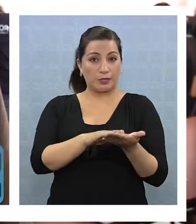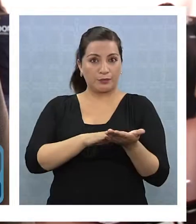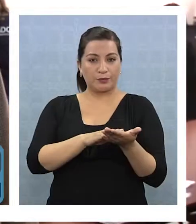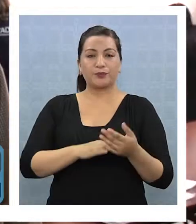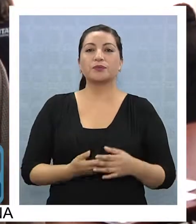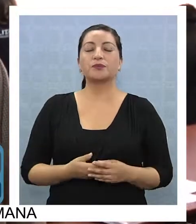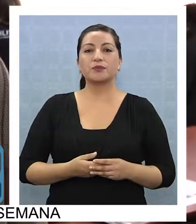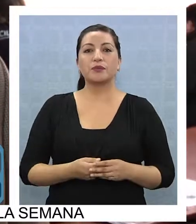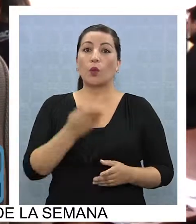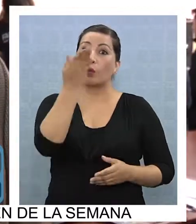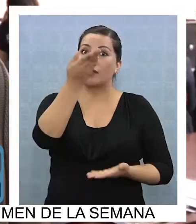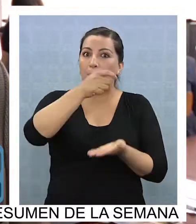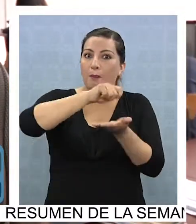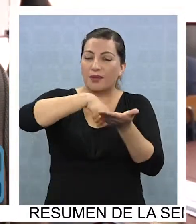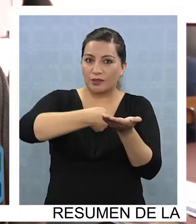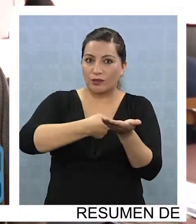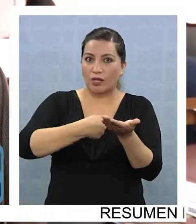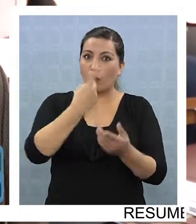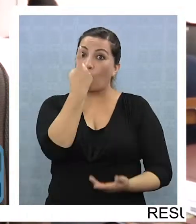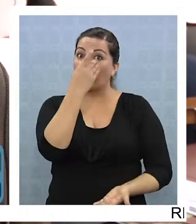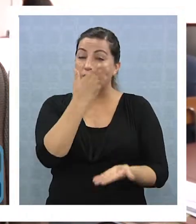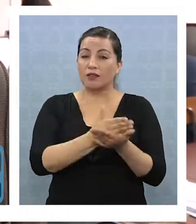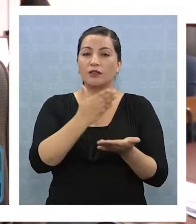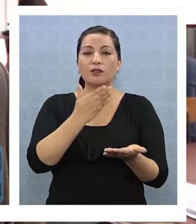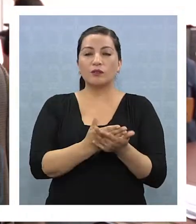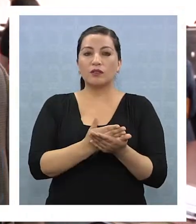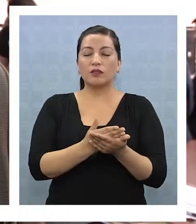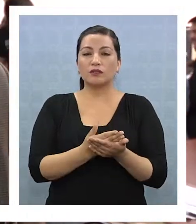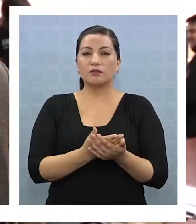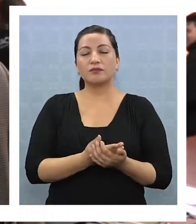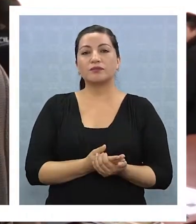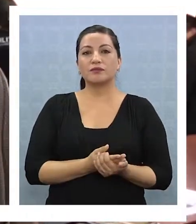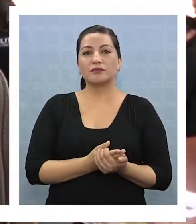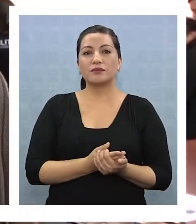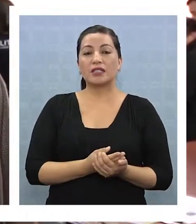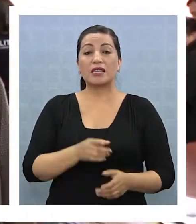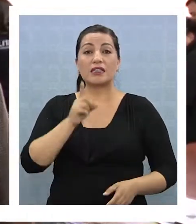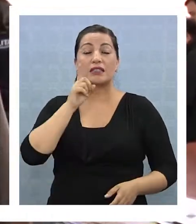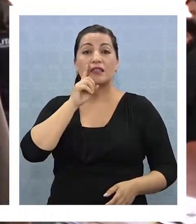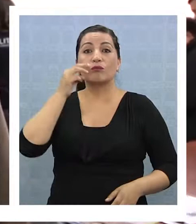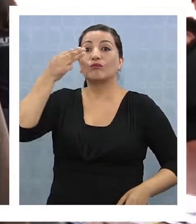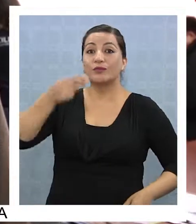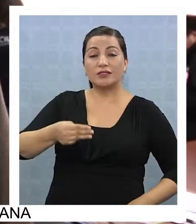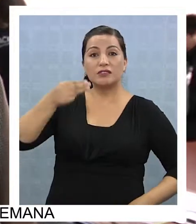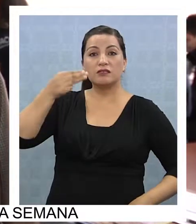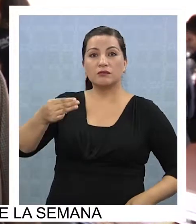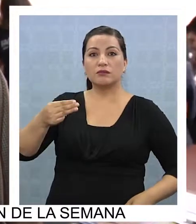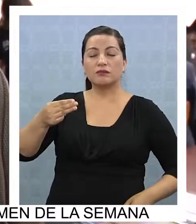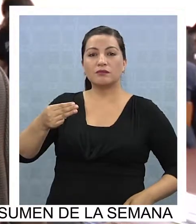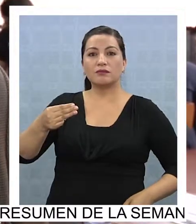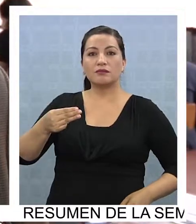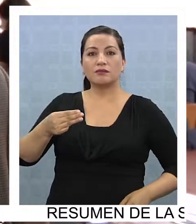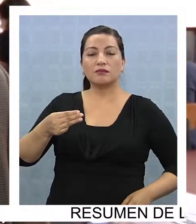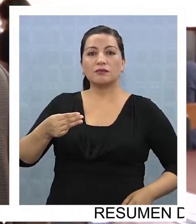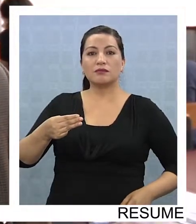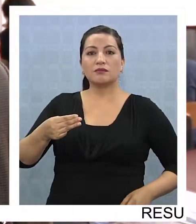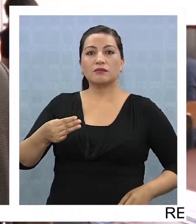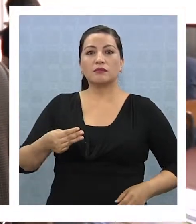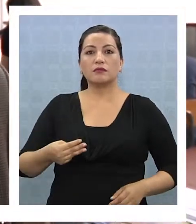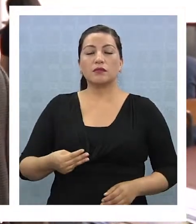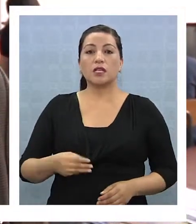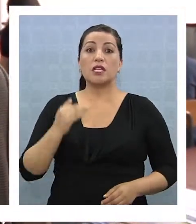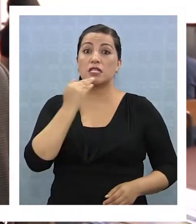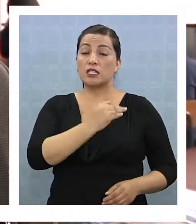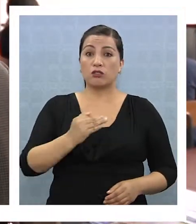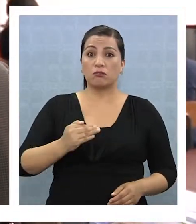en un establecimiento educacional que recibe recursos del Estado, al niño no sea sometido a